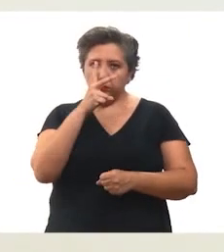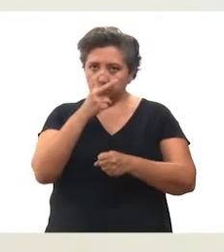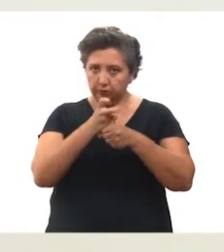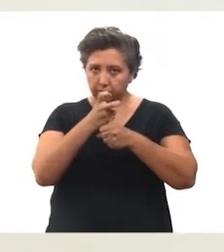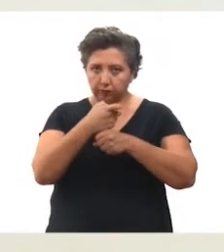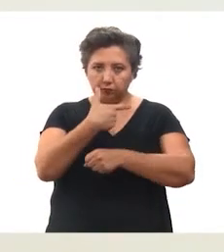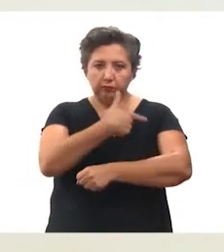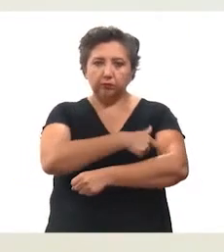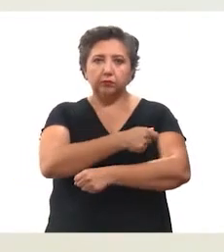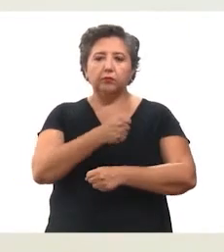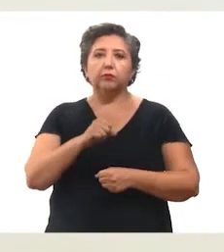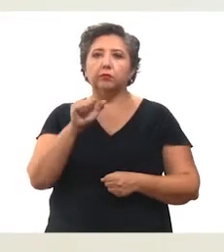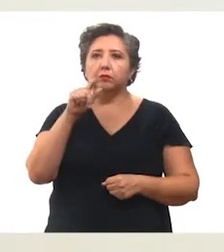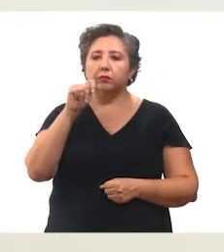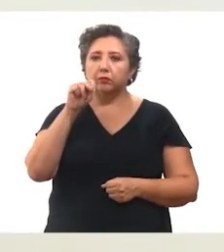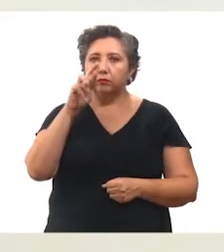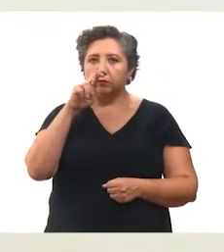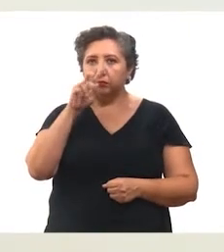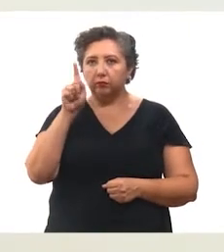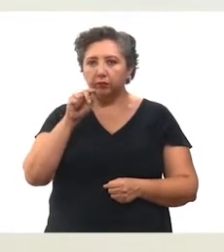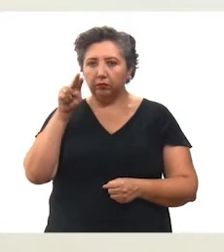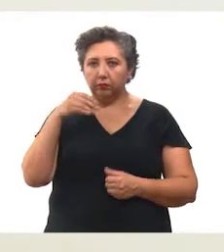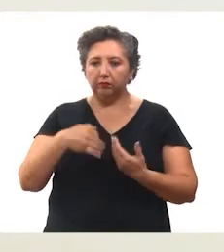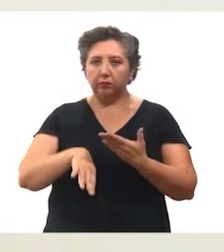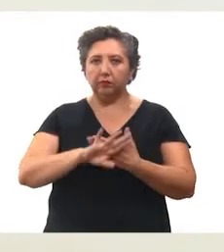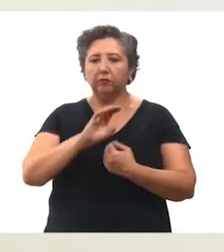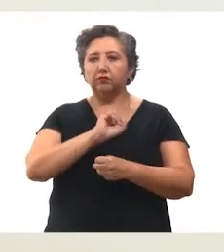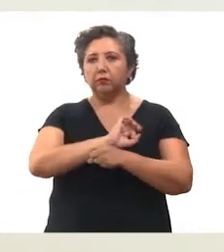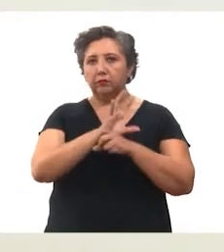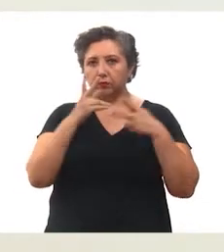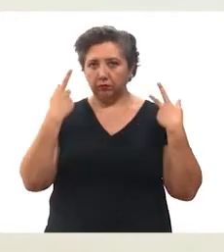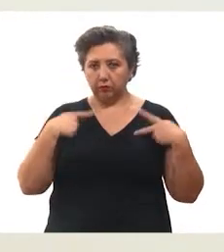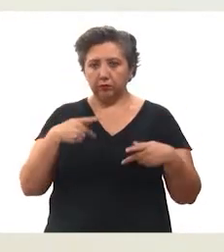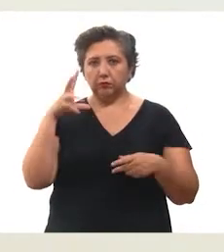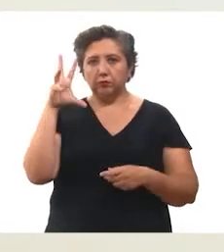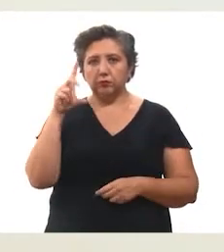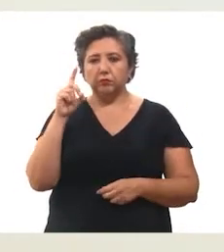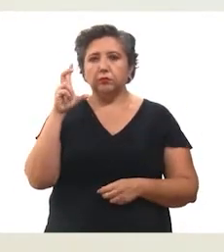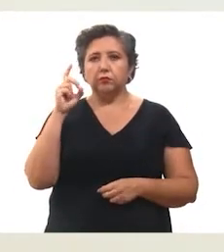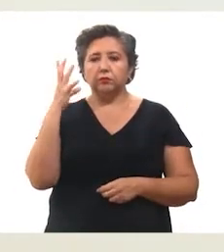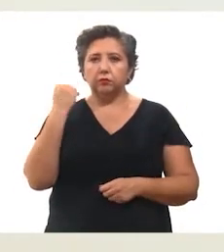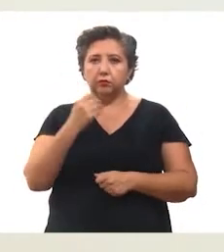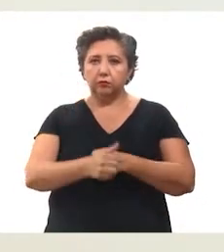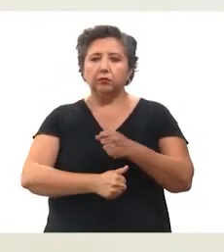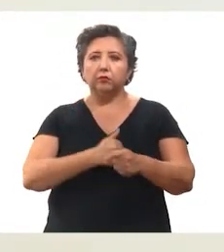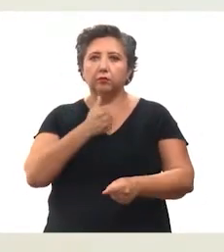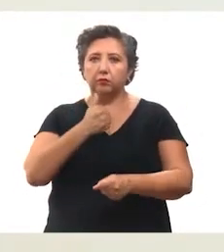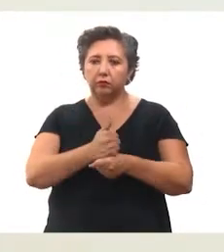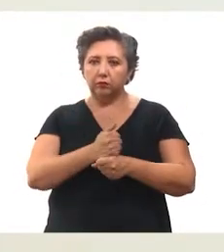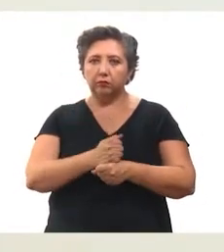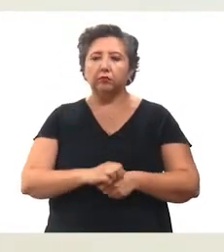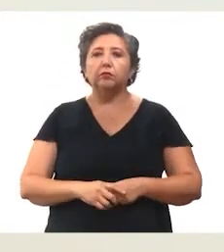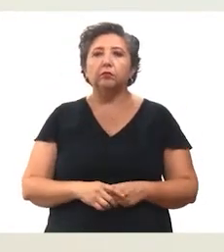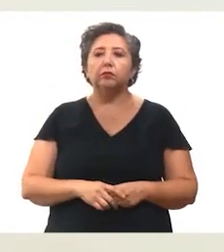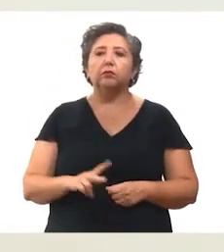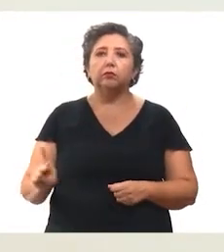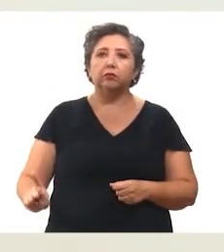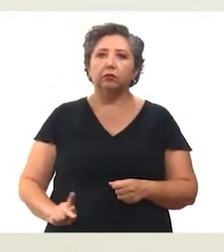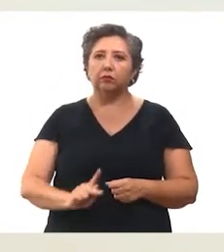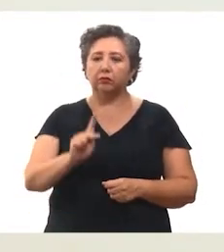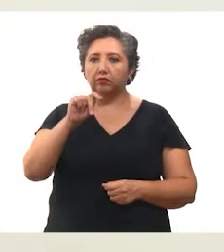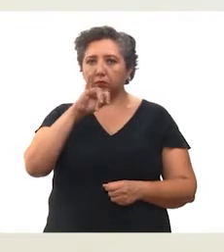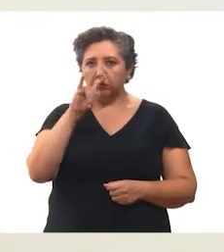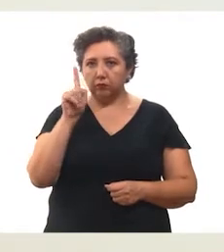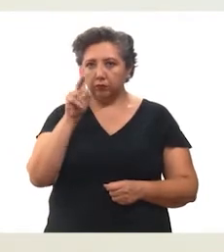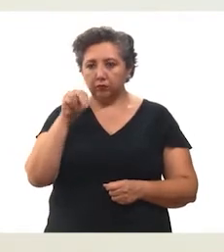de la segunda dosis de la vacuna AstraZeneca contra el coronavirus a personas de 30 a 39 años de edad de los municipios